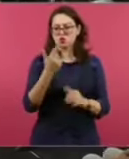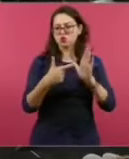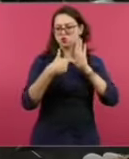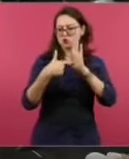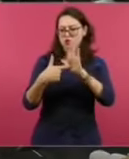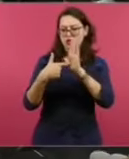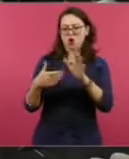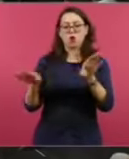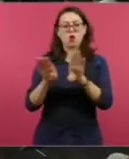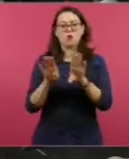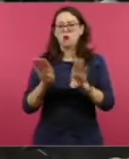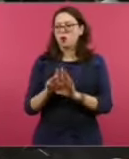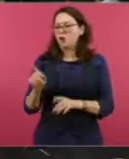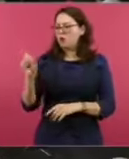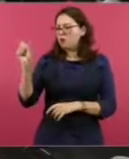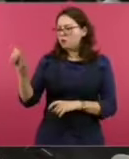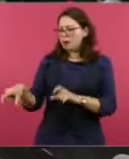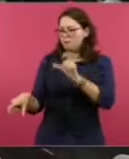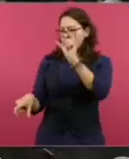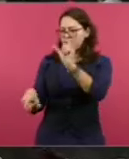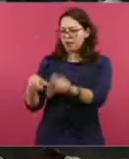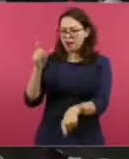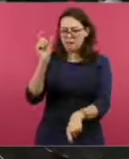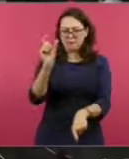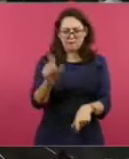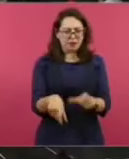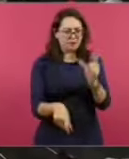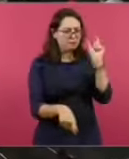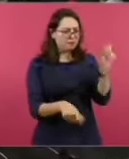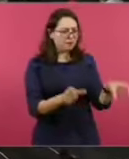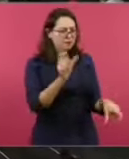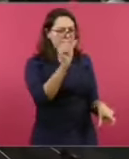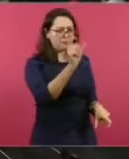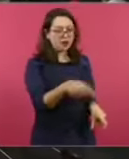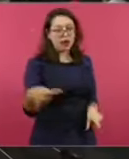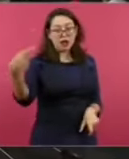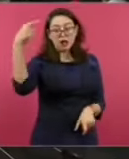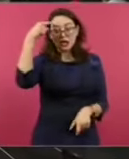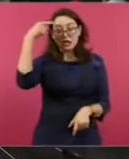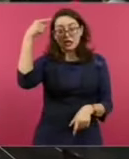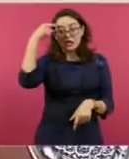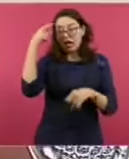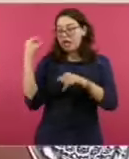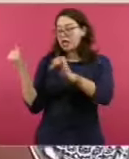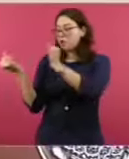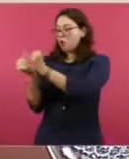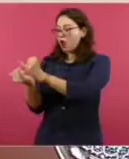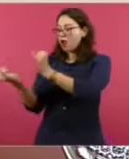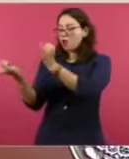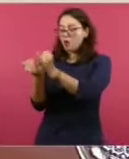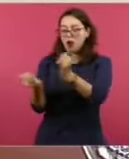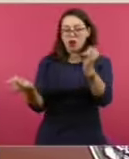pensamiento conservador, que lo conozcan.